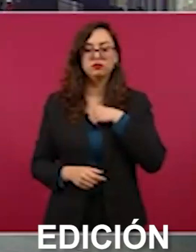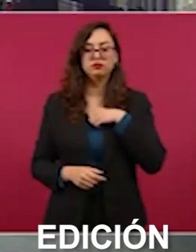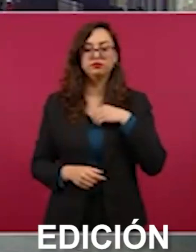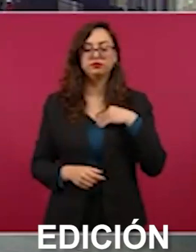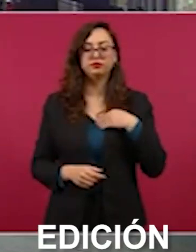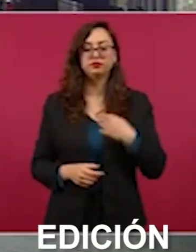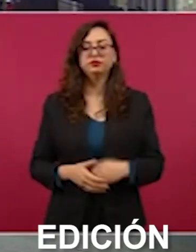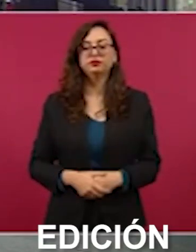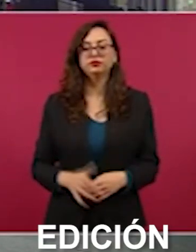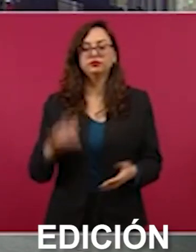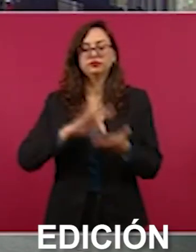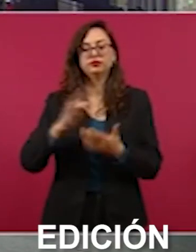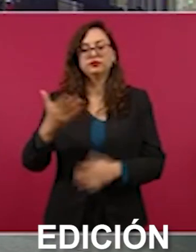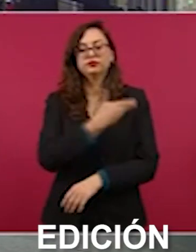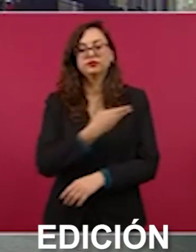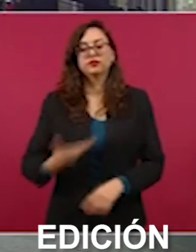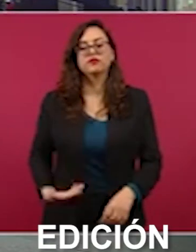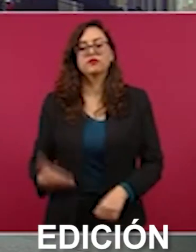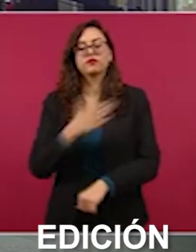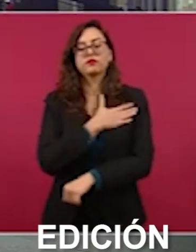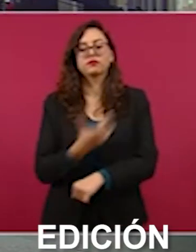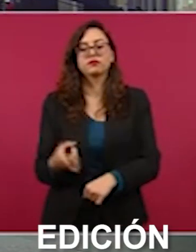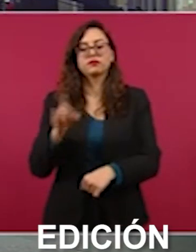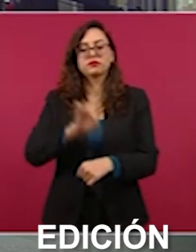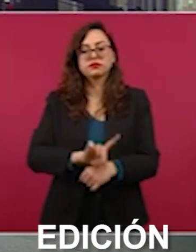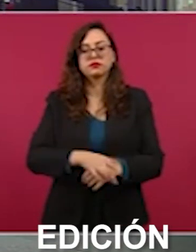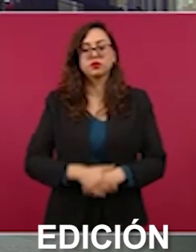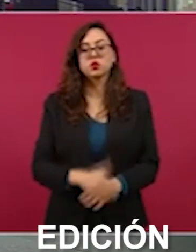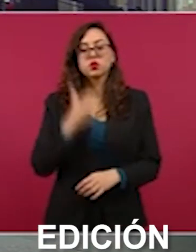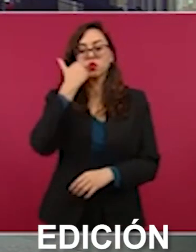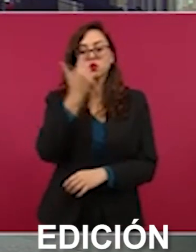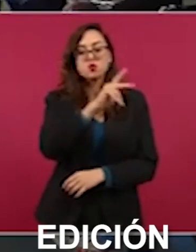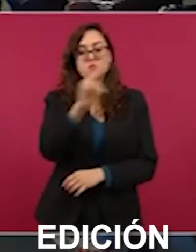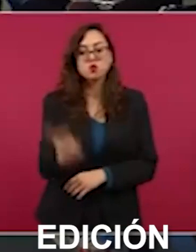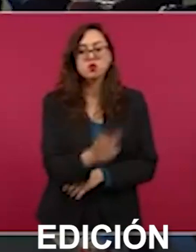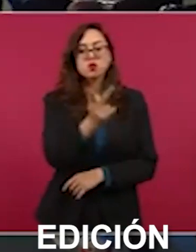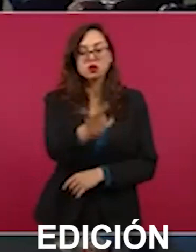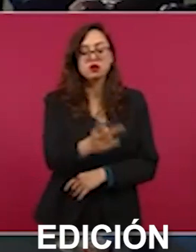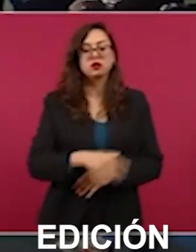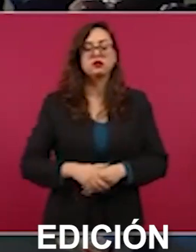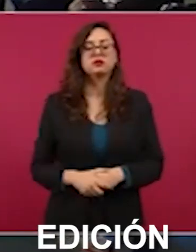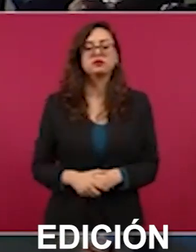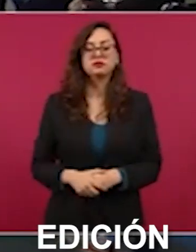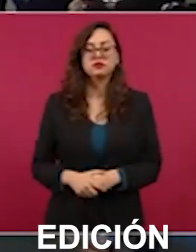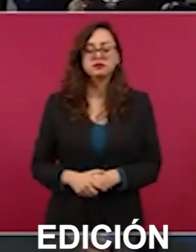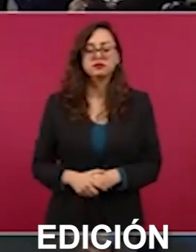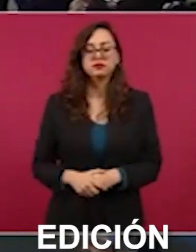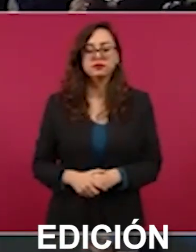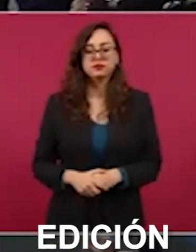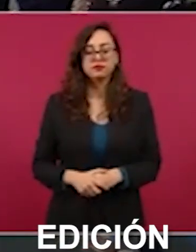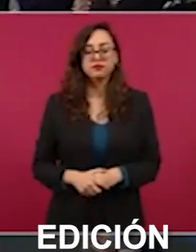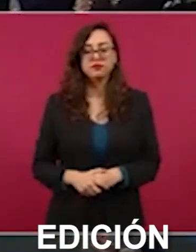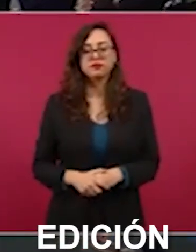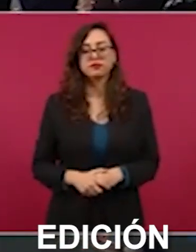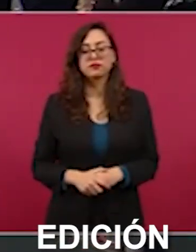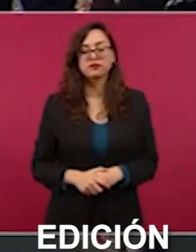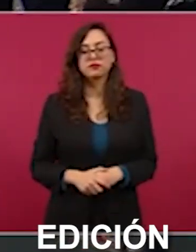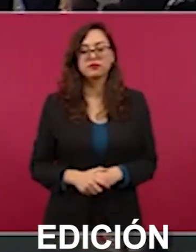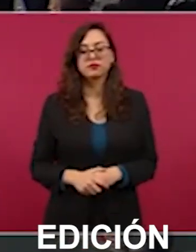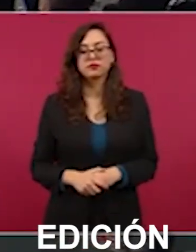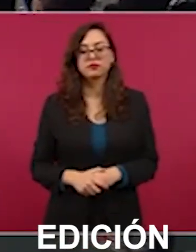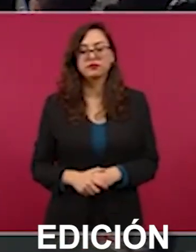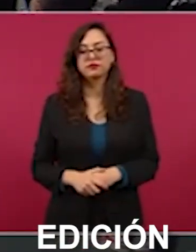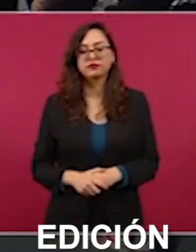Gracias, presidente. Buenos días. Pues, mire, primero le quiero preguntar sobre el tema de que Estados Unidos se está